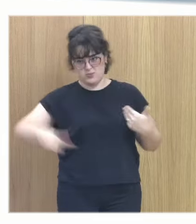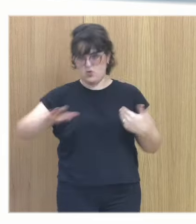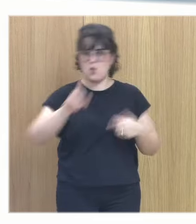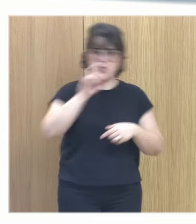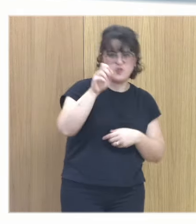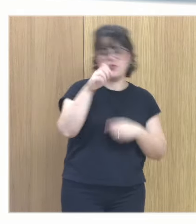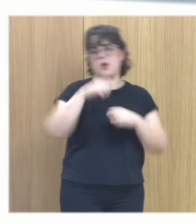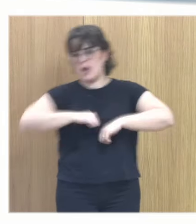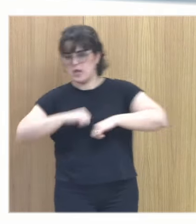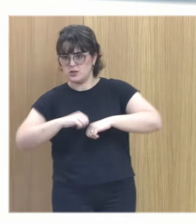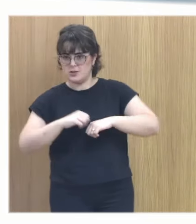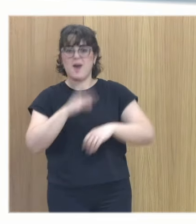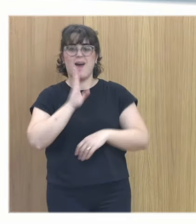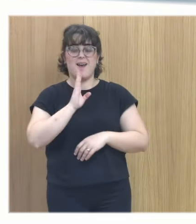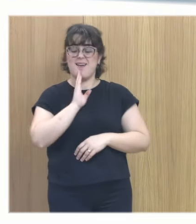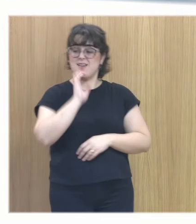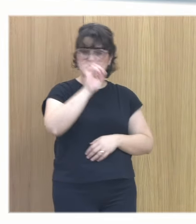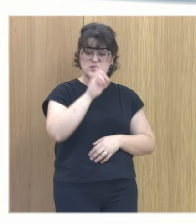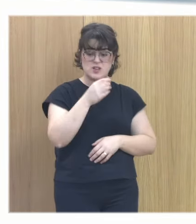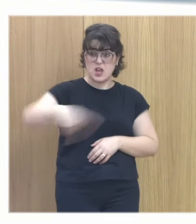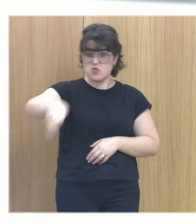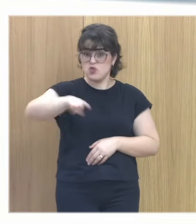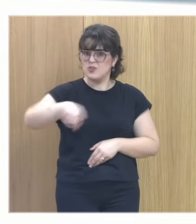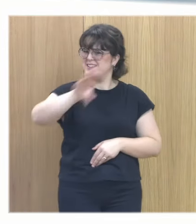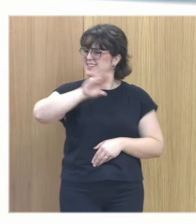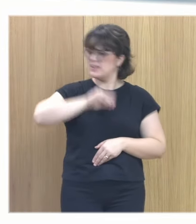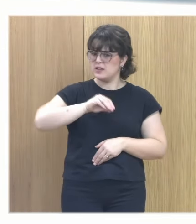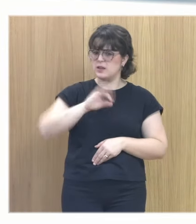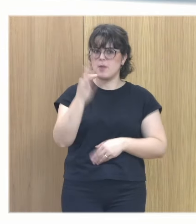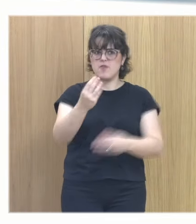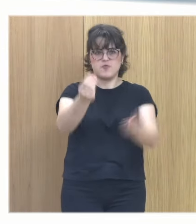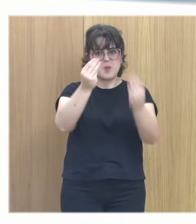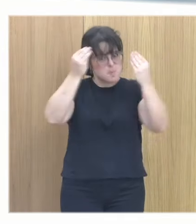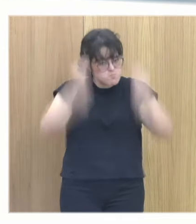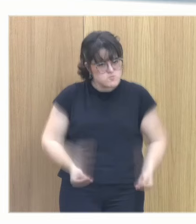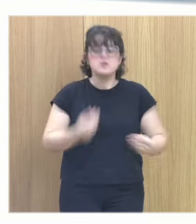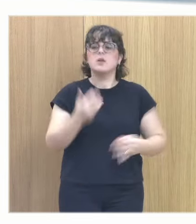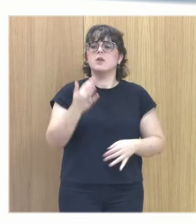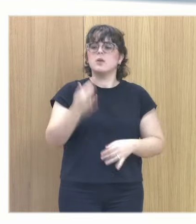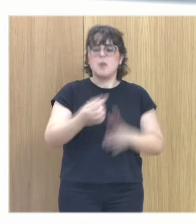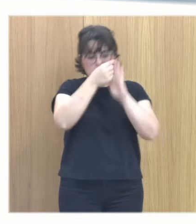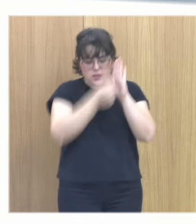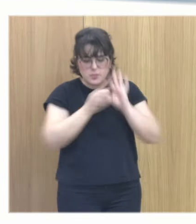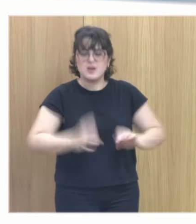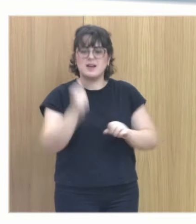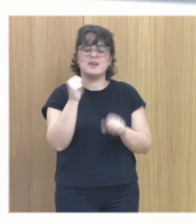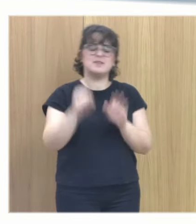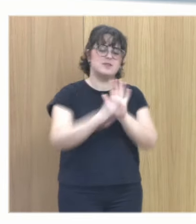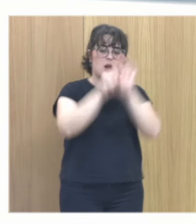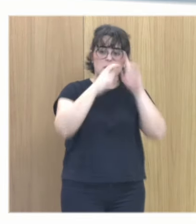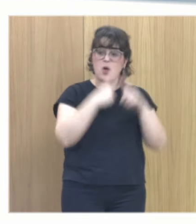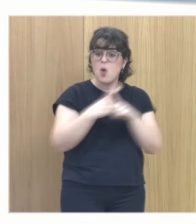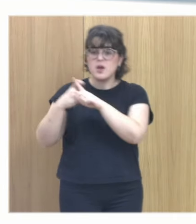esos profesores o profesoras mientras no entiendan y no estén adecuadamente formados y no entiendan los indicadores de trauma complejo no van